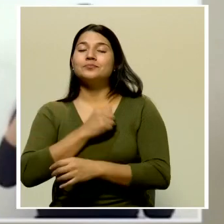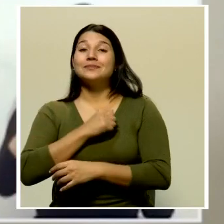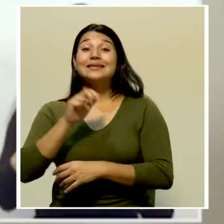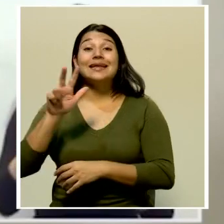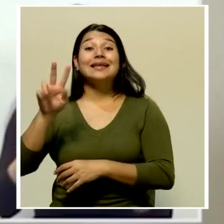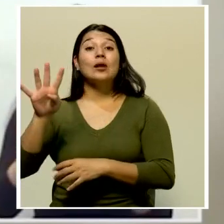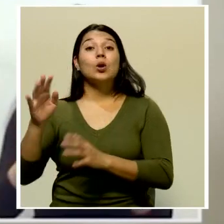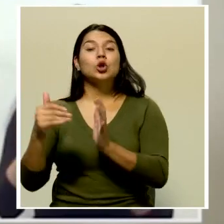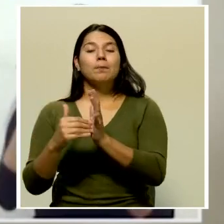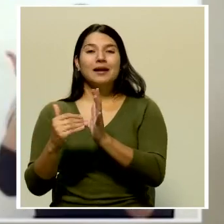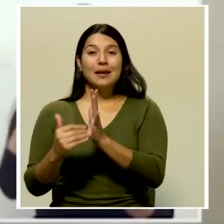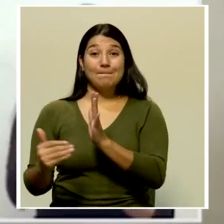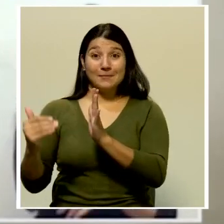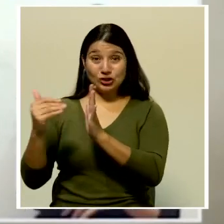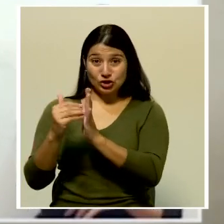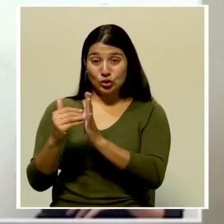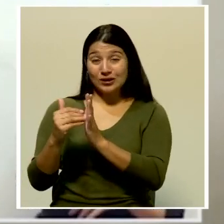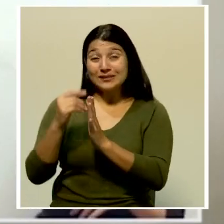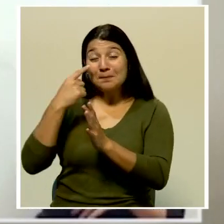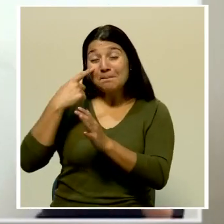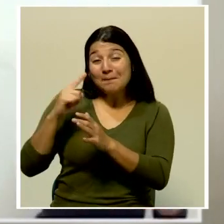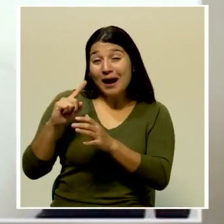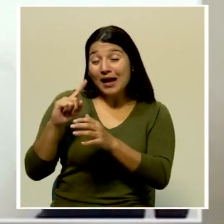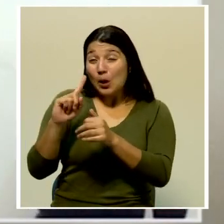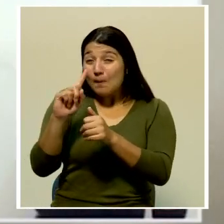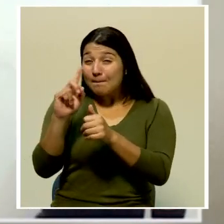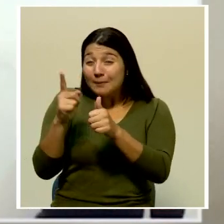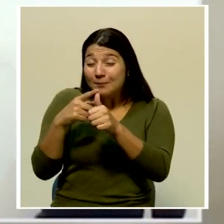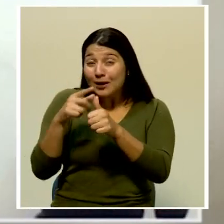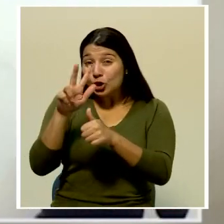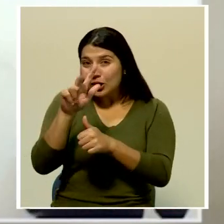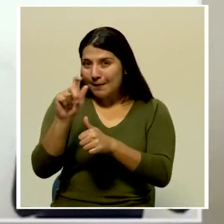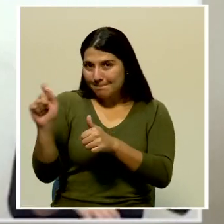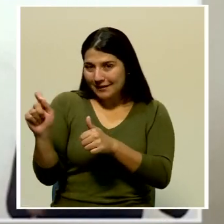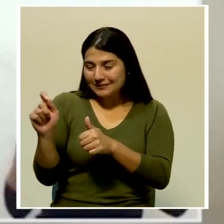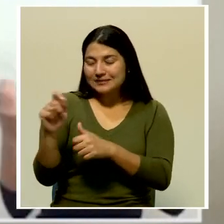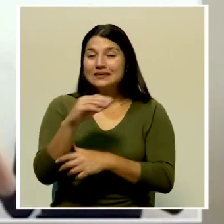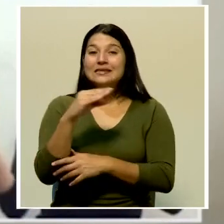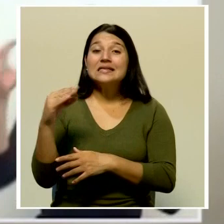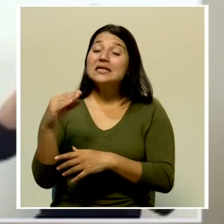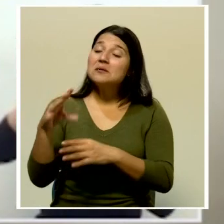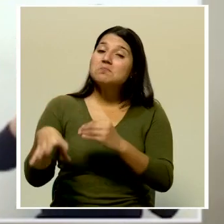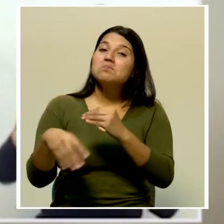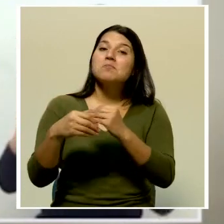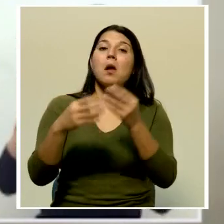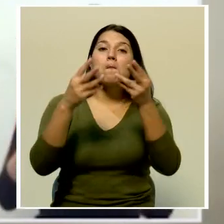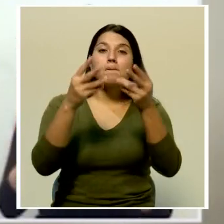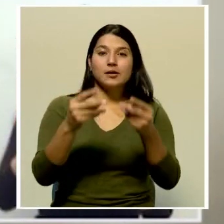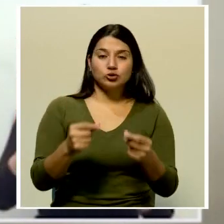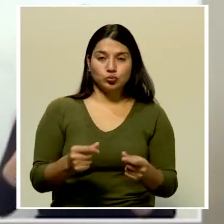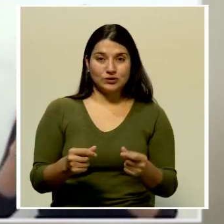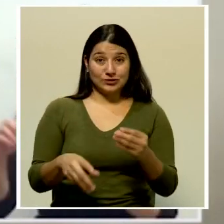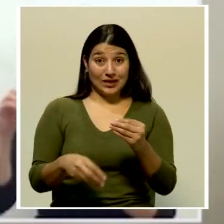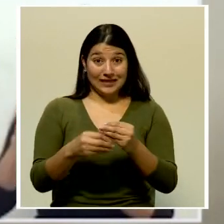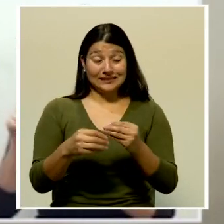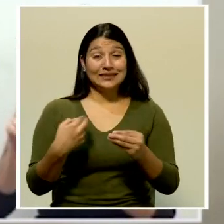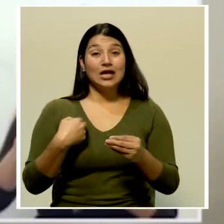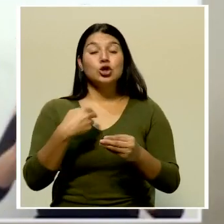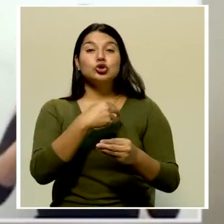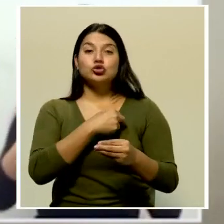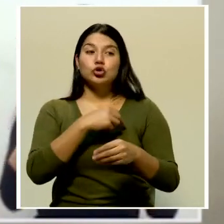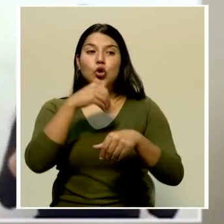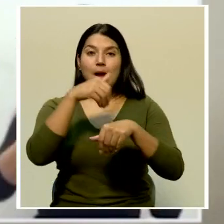de los tres primeros meses y serán, como mencionaba, incorporados en el presupuesto extraordinario que estaremos